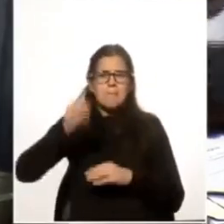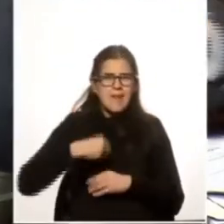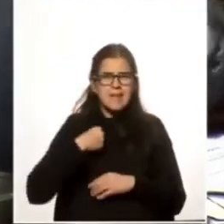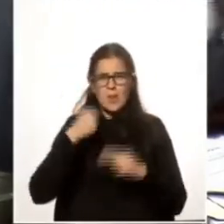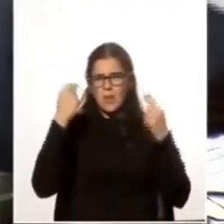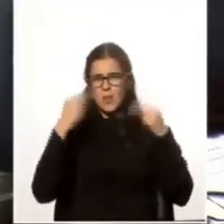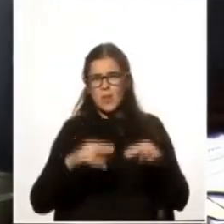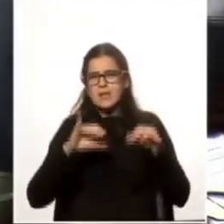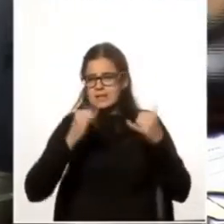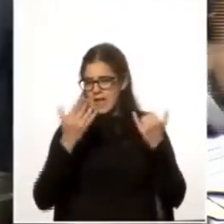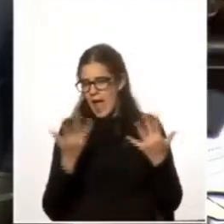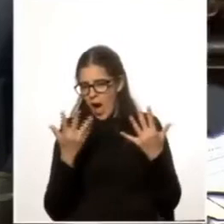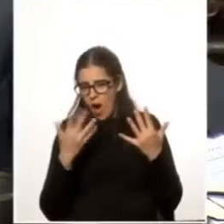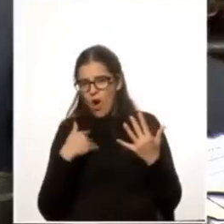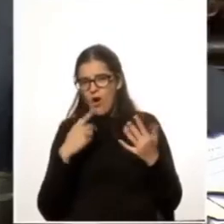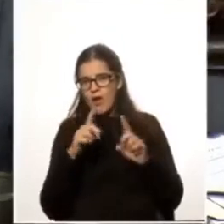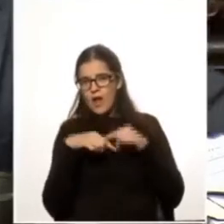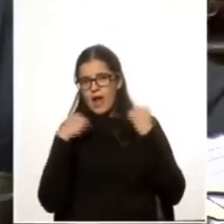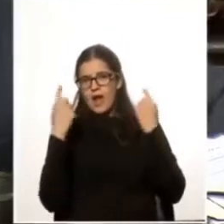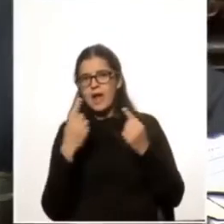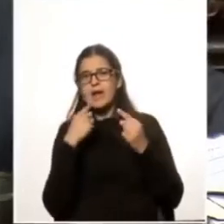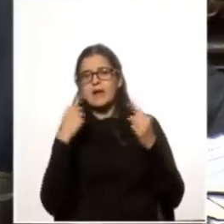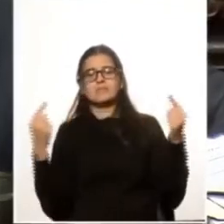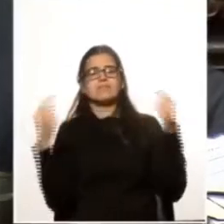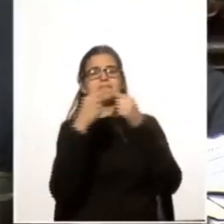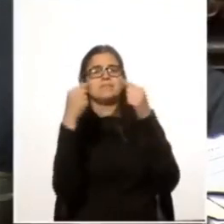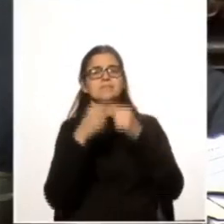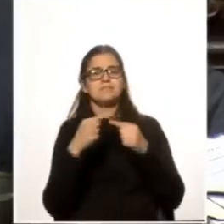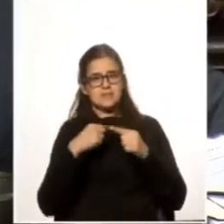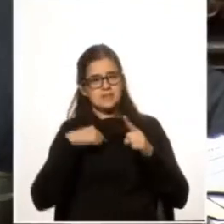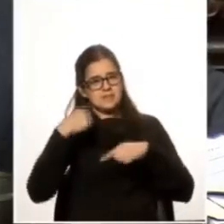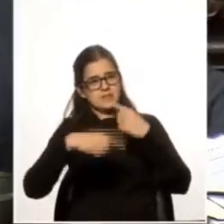Ya estaríamos hoy disputando la semifinal.